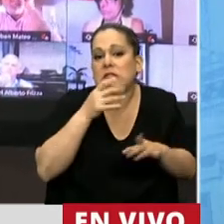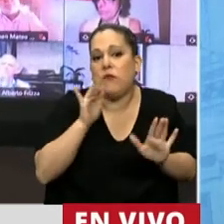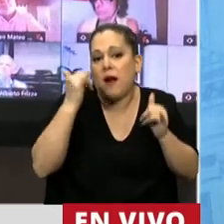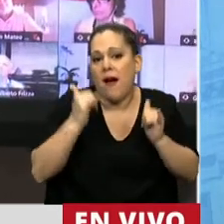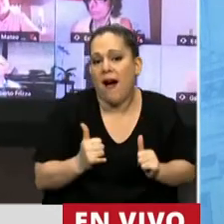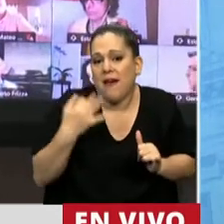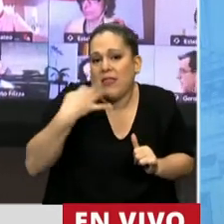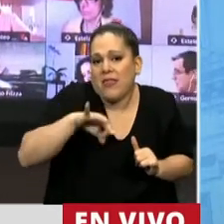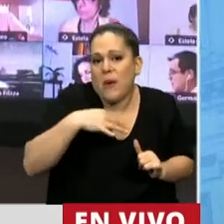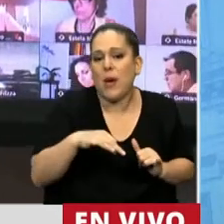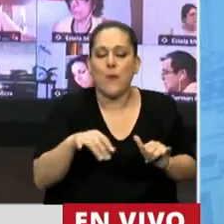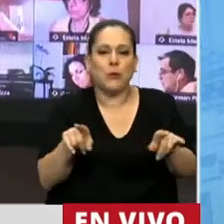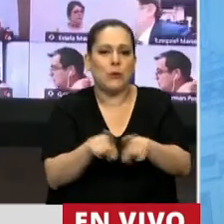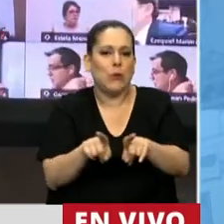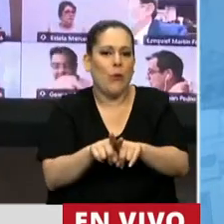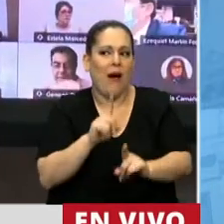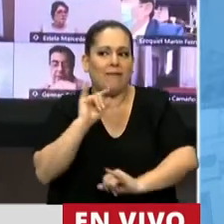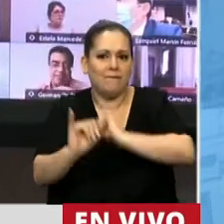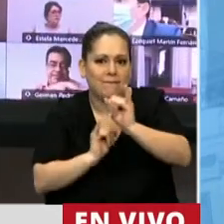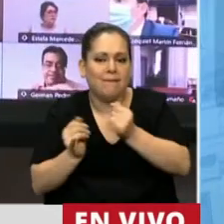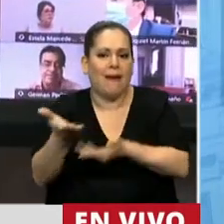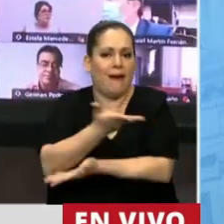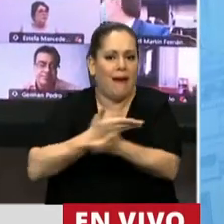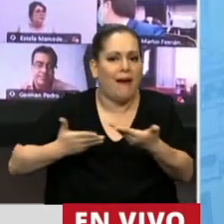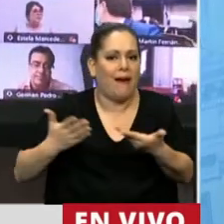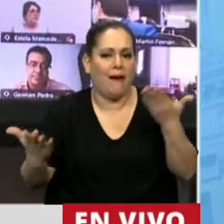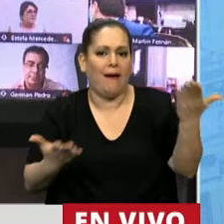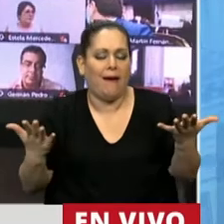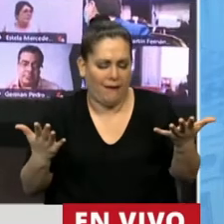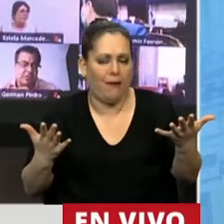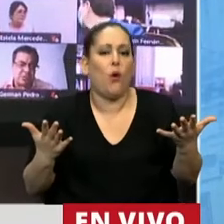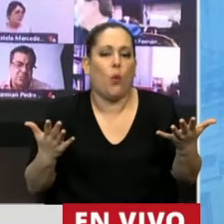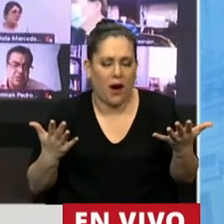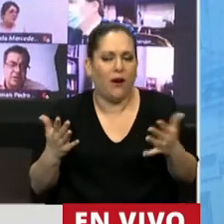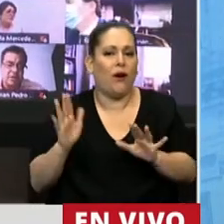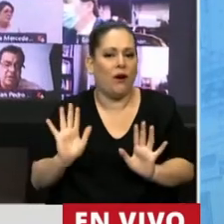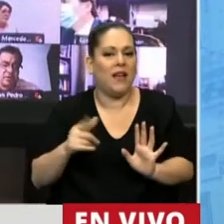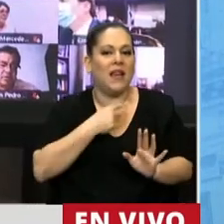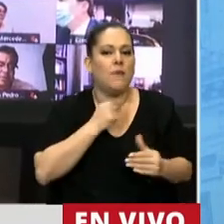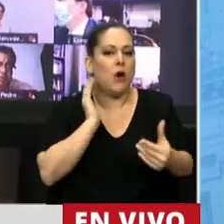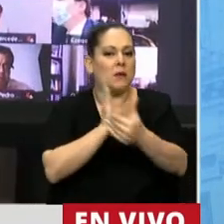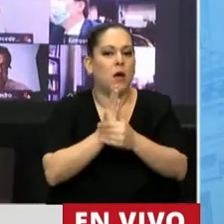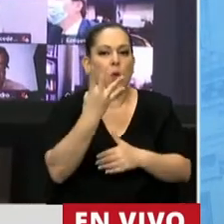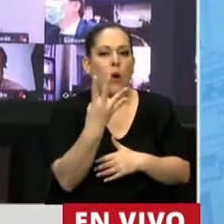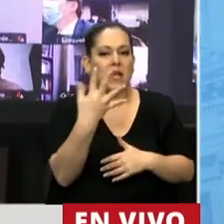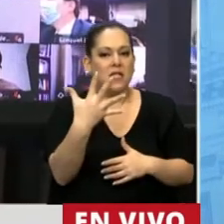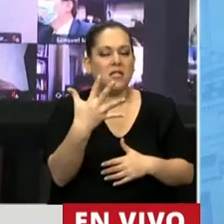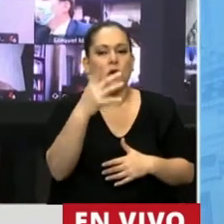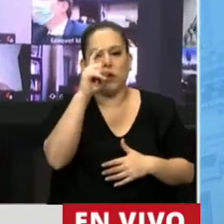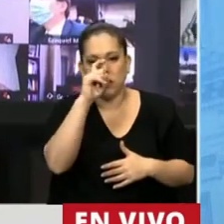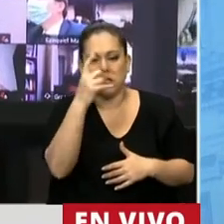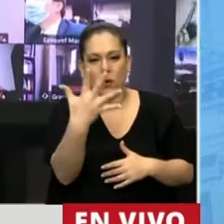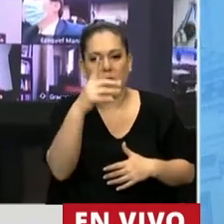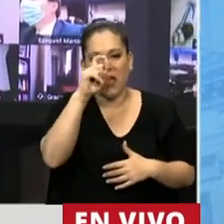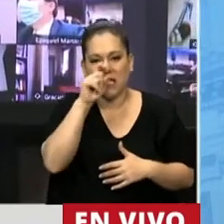que ofrecerle algún tipo de cambios que oportunamente los vamos a manifestar, que es el expediente 4557